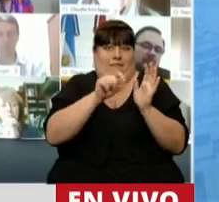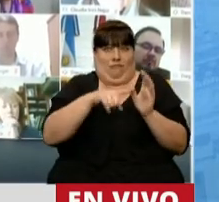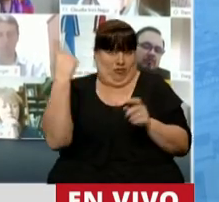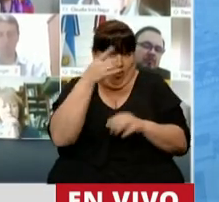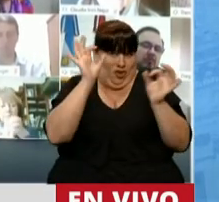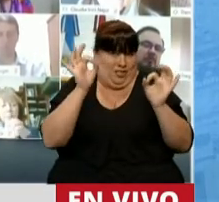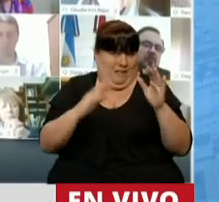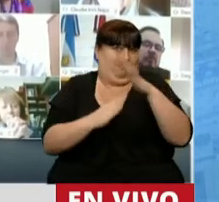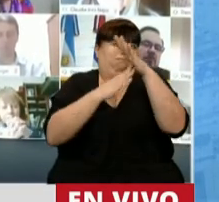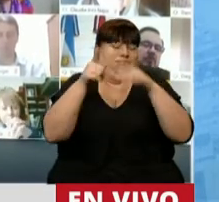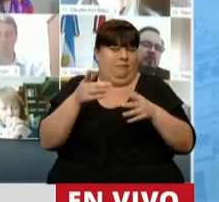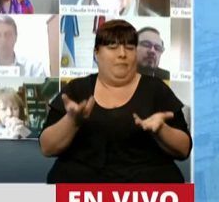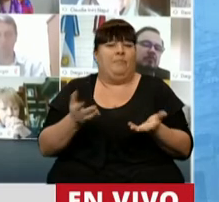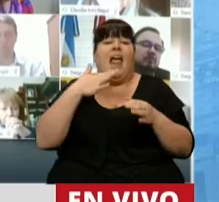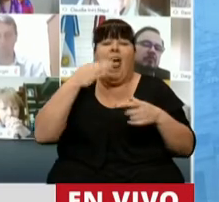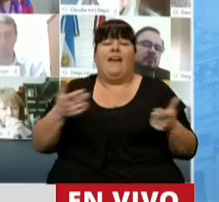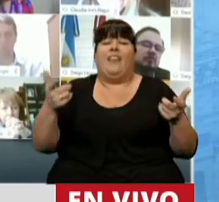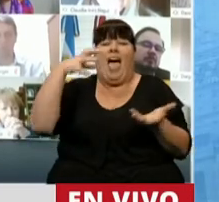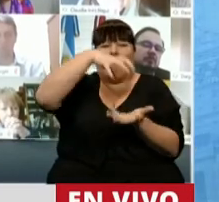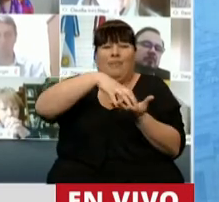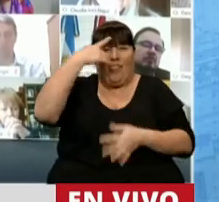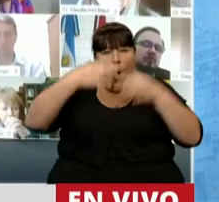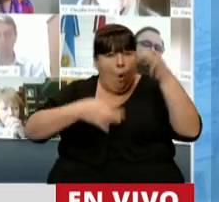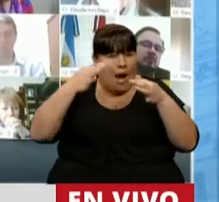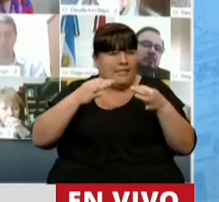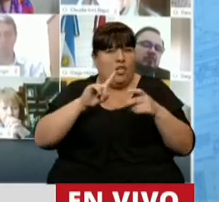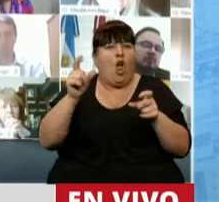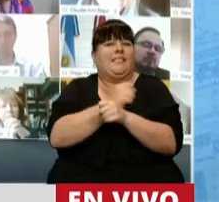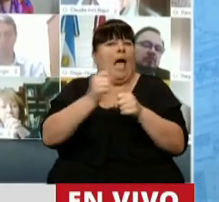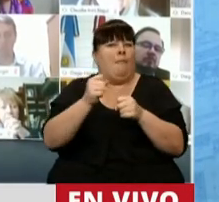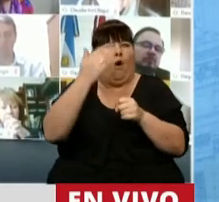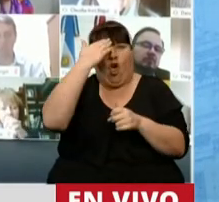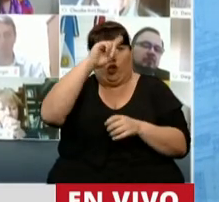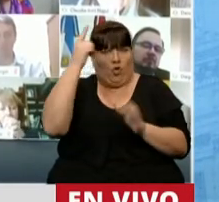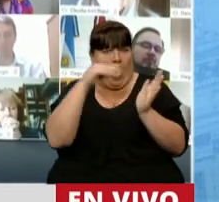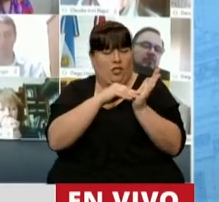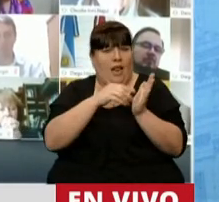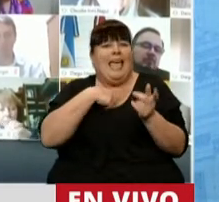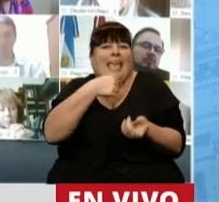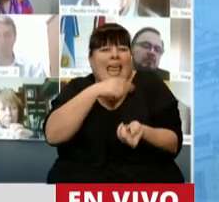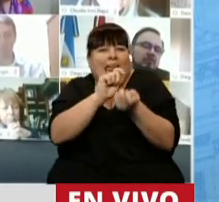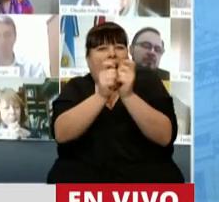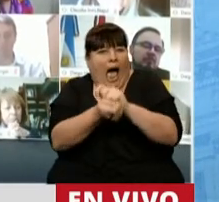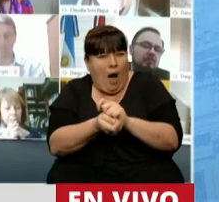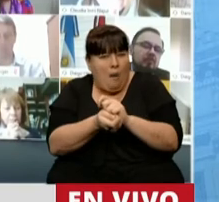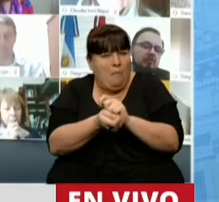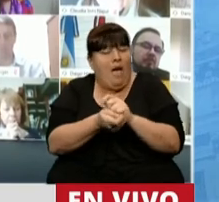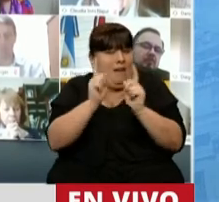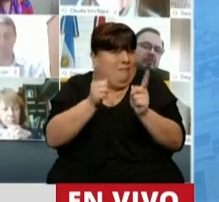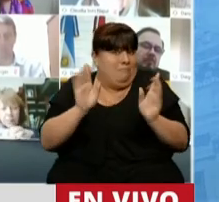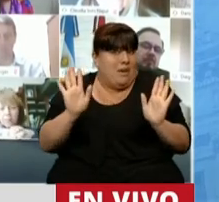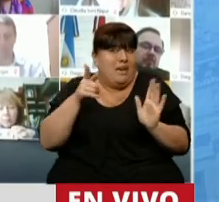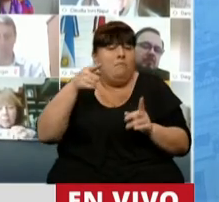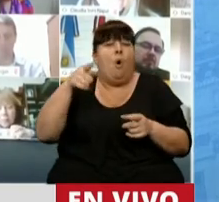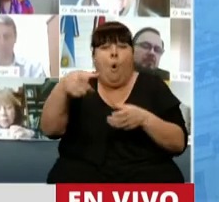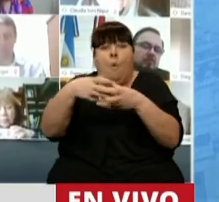como todos sabemos. La verdad que el Consejo de la Magistratura no estaba aprobado por la Constitución, quisimos modificarla y fue precisamente